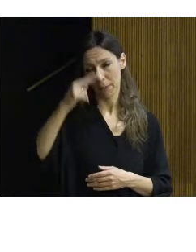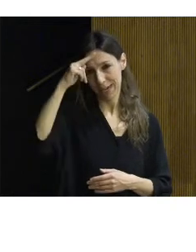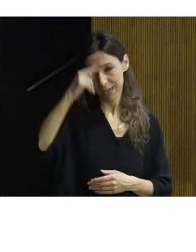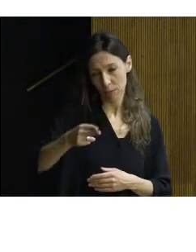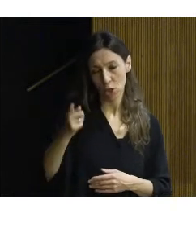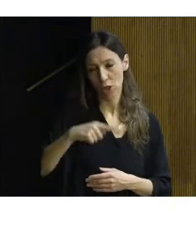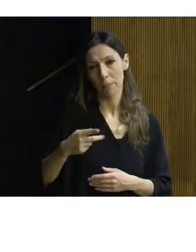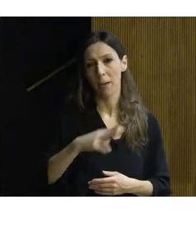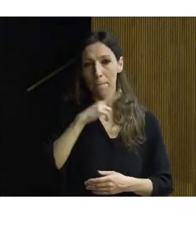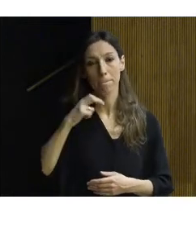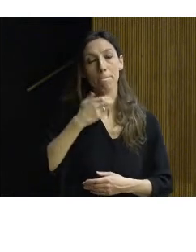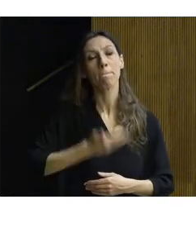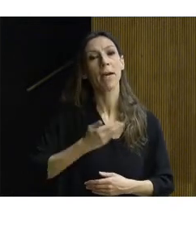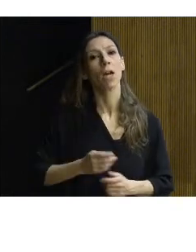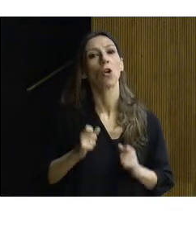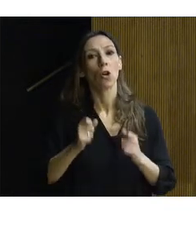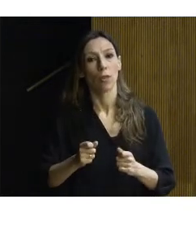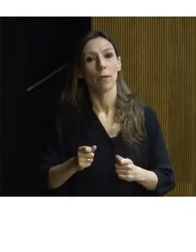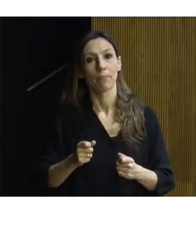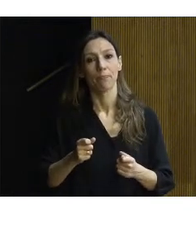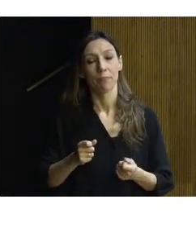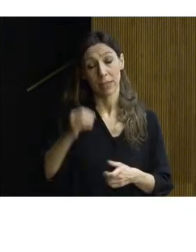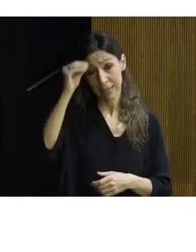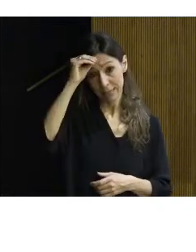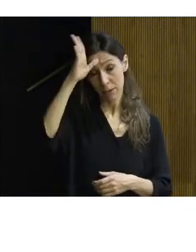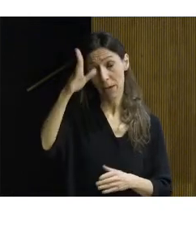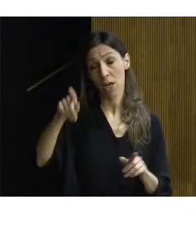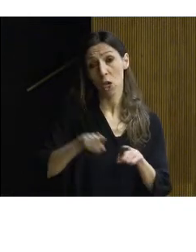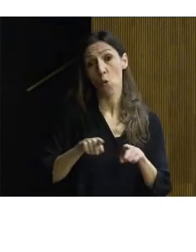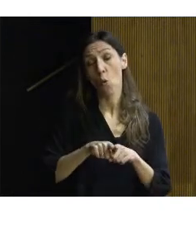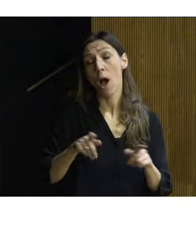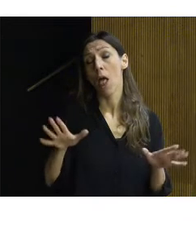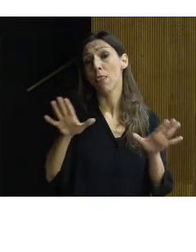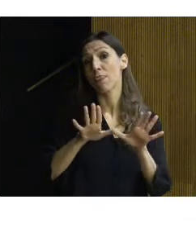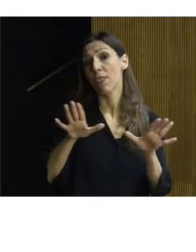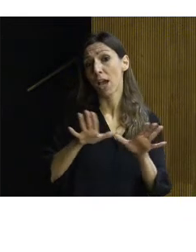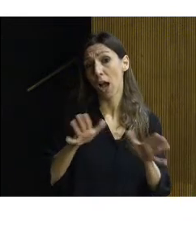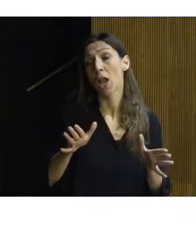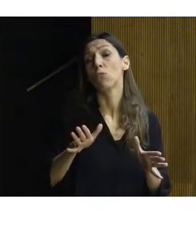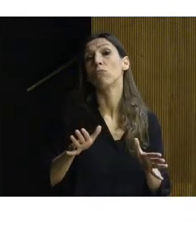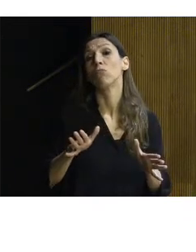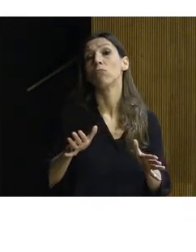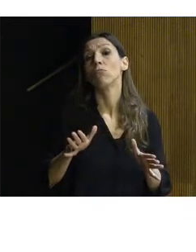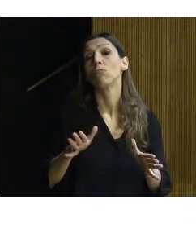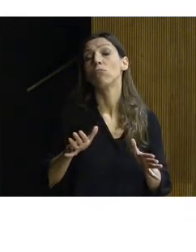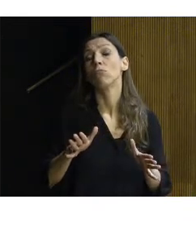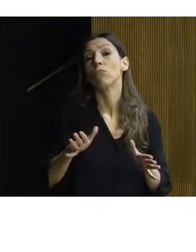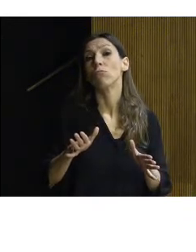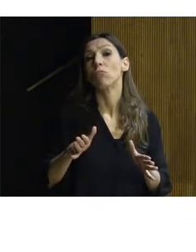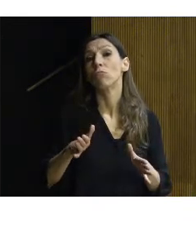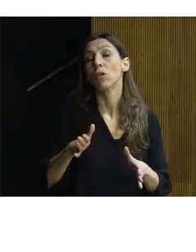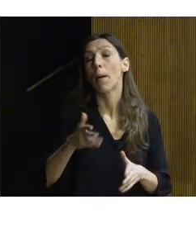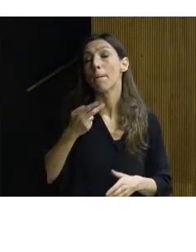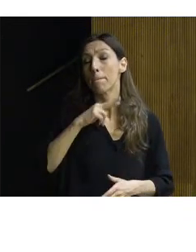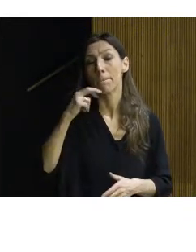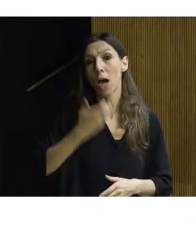su transmisión. Estos saberes los clasificamos mediante un decálogo de valores patrimoniales. Debemos identificarlos cuando estudiamos un bien antes